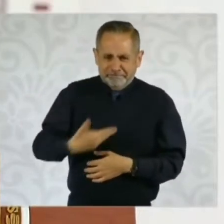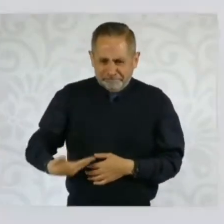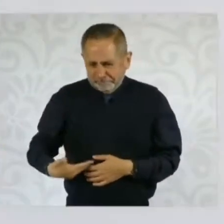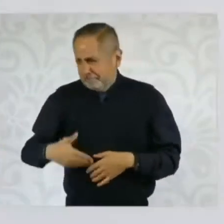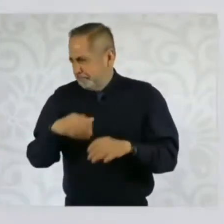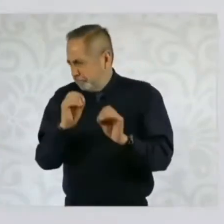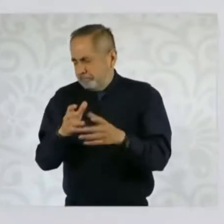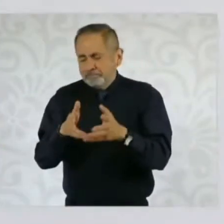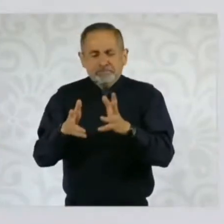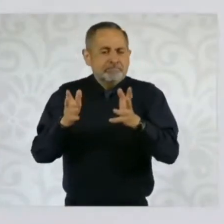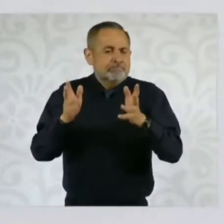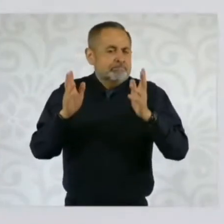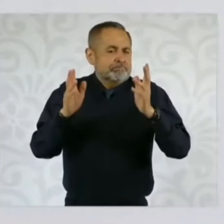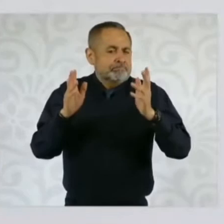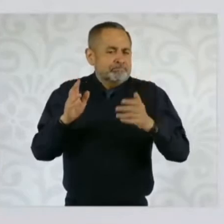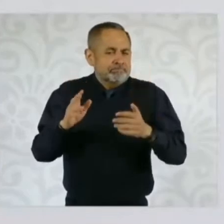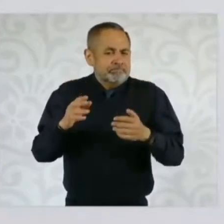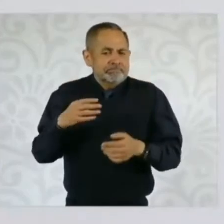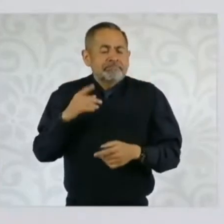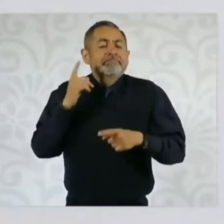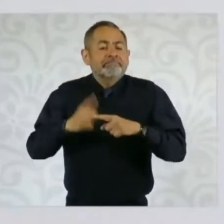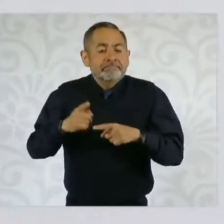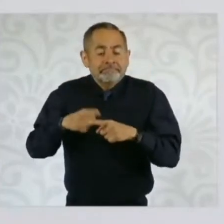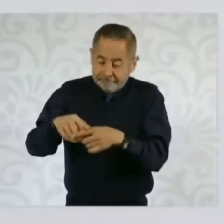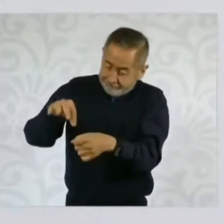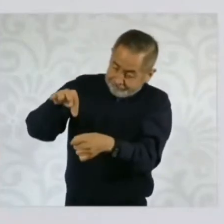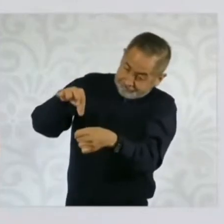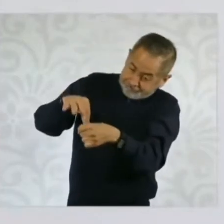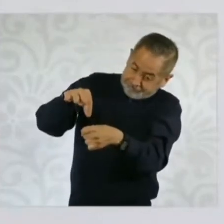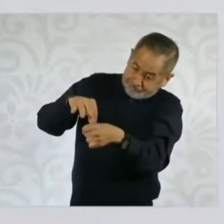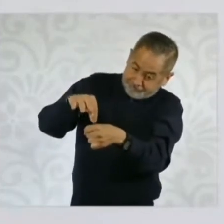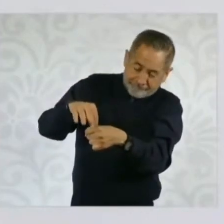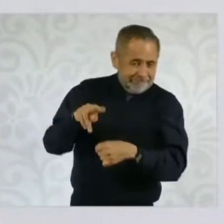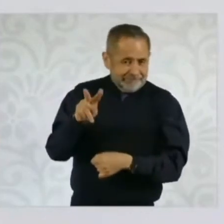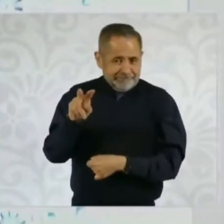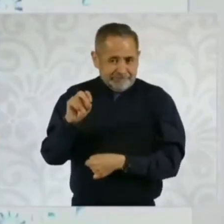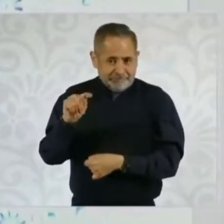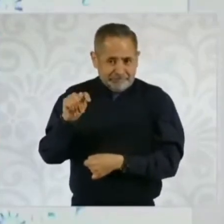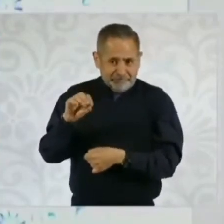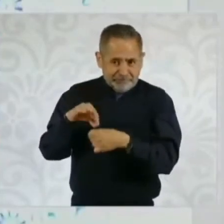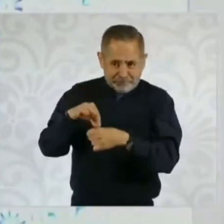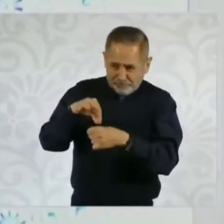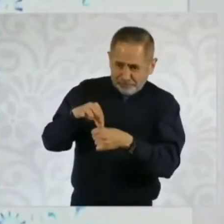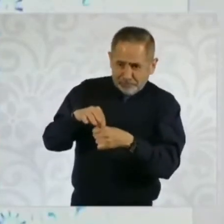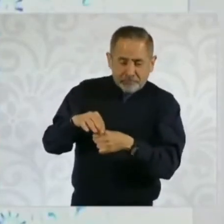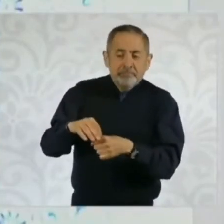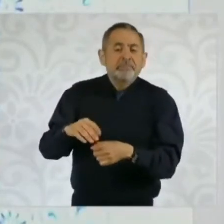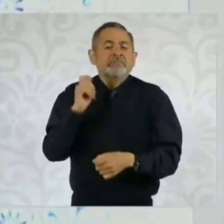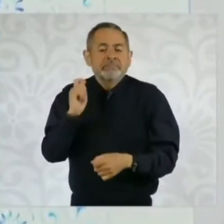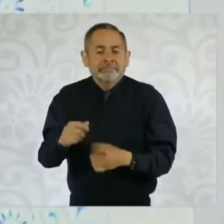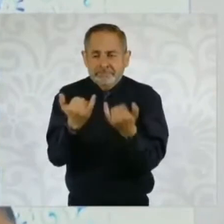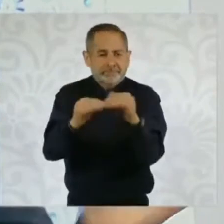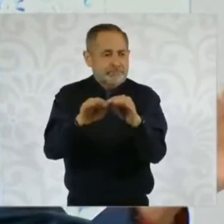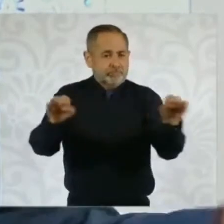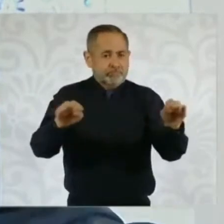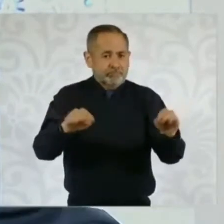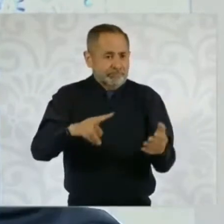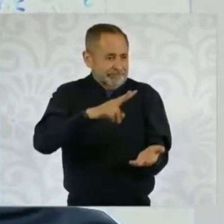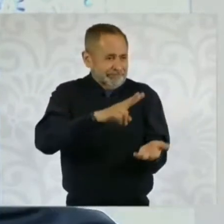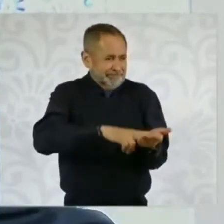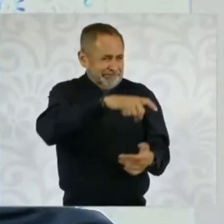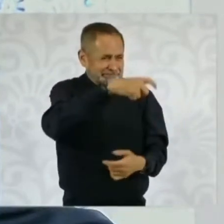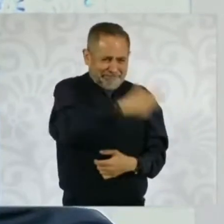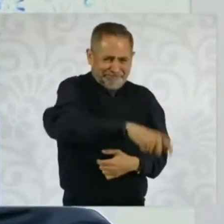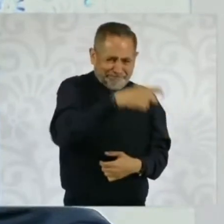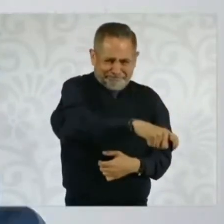es que el voto es el mismo de la persona más rica, de la persona